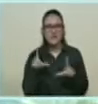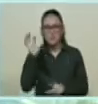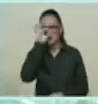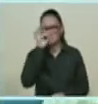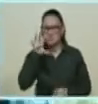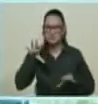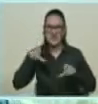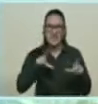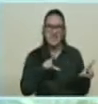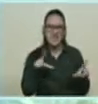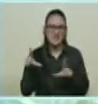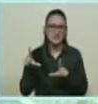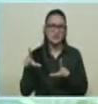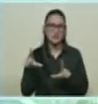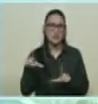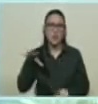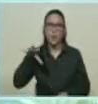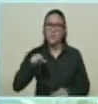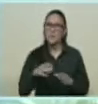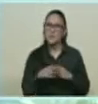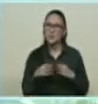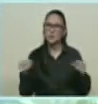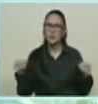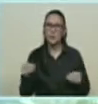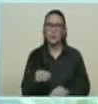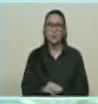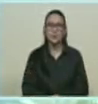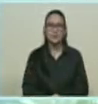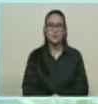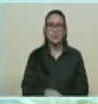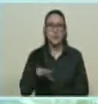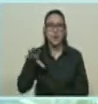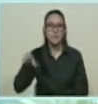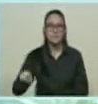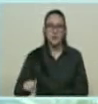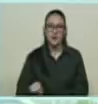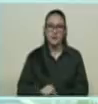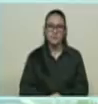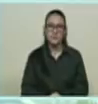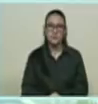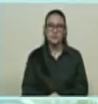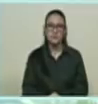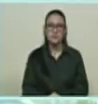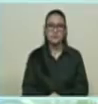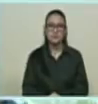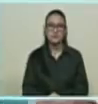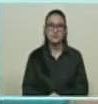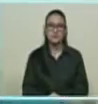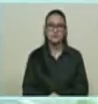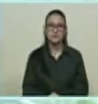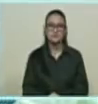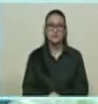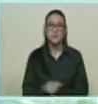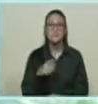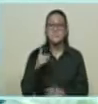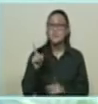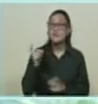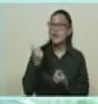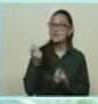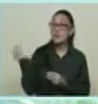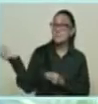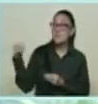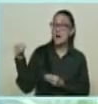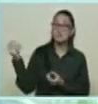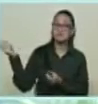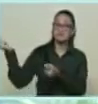compramos todo el pernil que había en Venezuela. Todo lo compramos. Pero teníamos que importar, y así